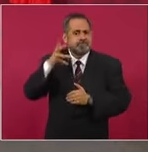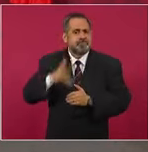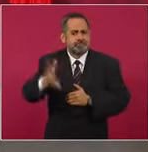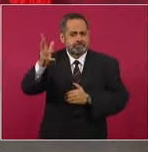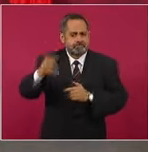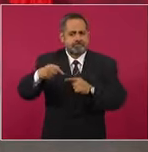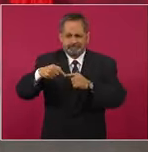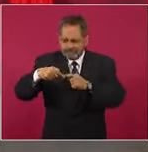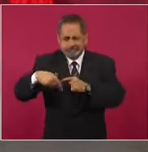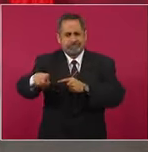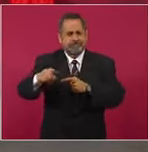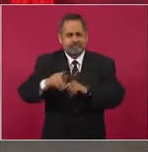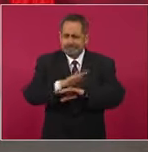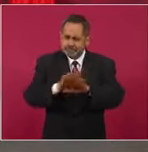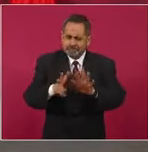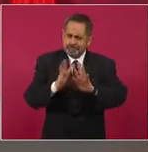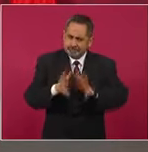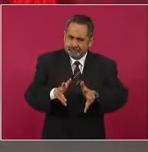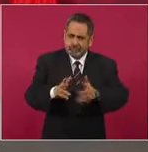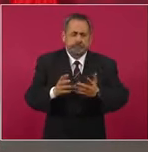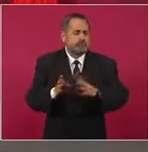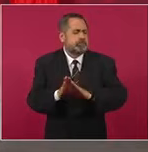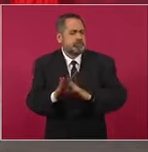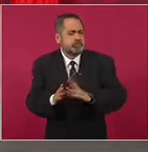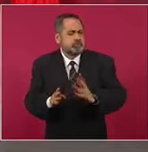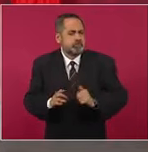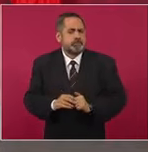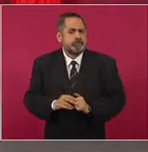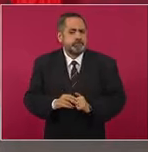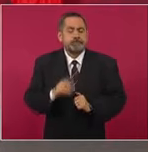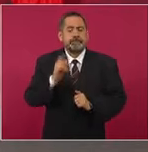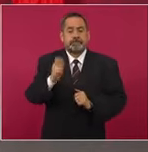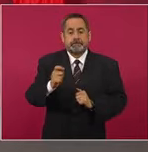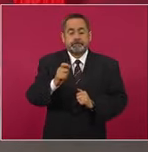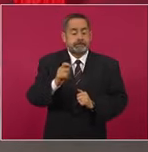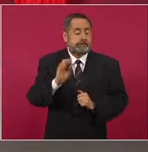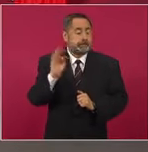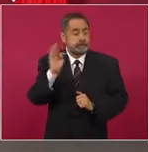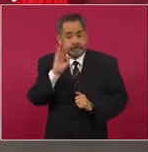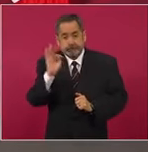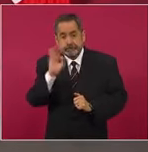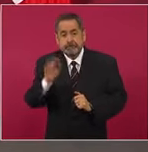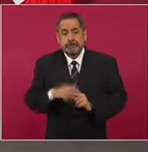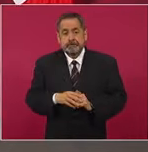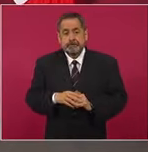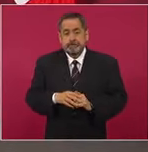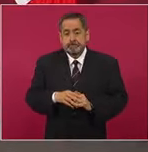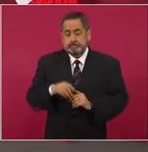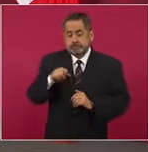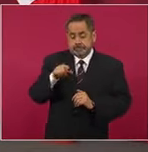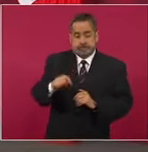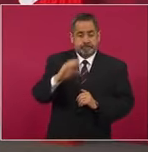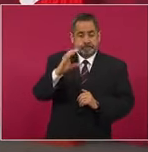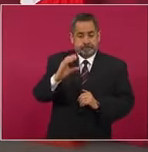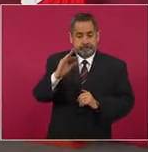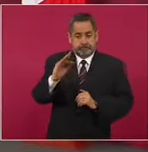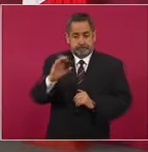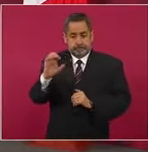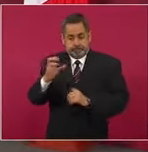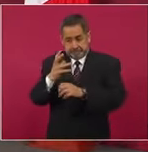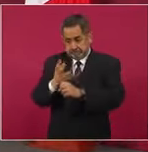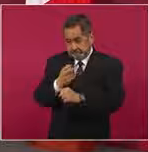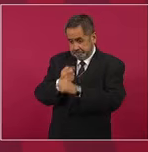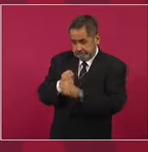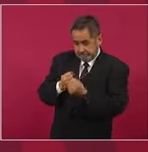en el sentido de que si no se fortalece a la Comisión Federal de